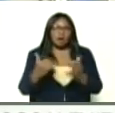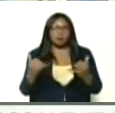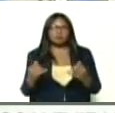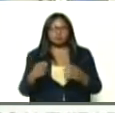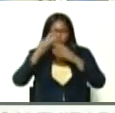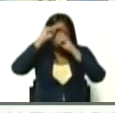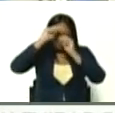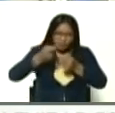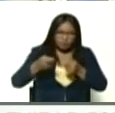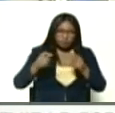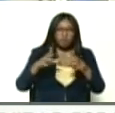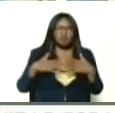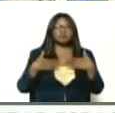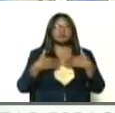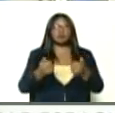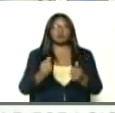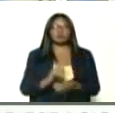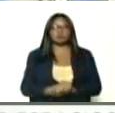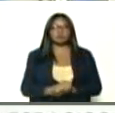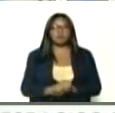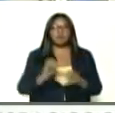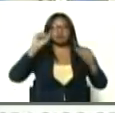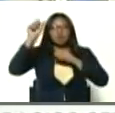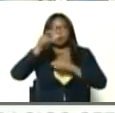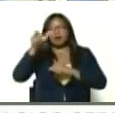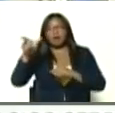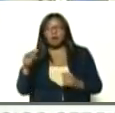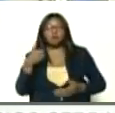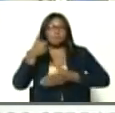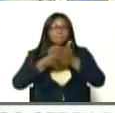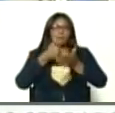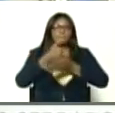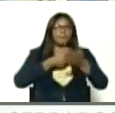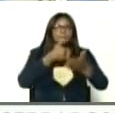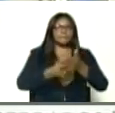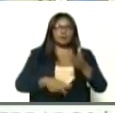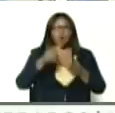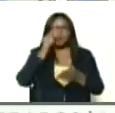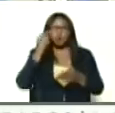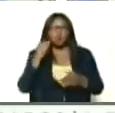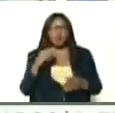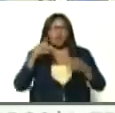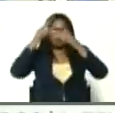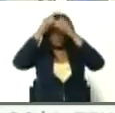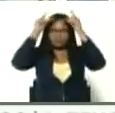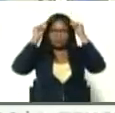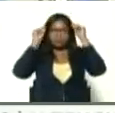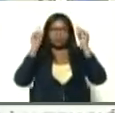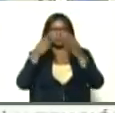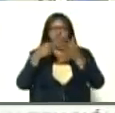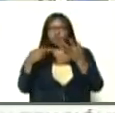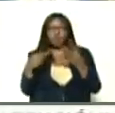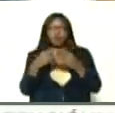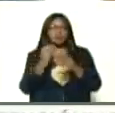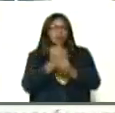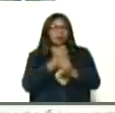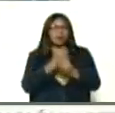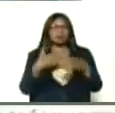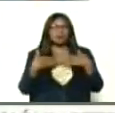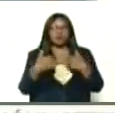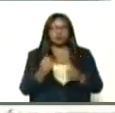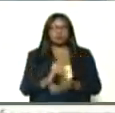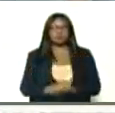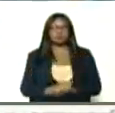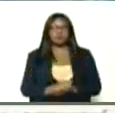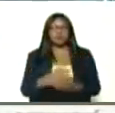reconocimiento, al sector salud, a esos héroes, están allí, esas heroínas, que están allí, enfermeras, guionalistas, médicos, y, sobre todo,